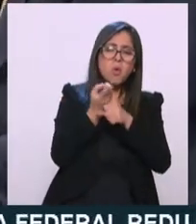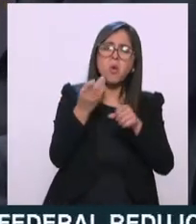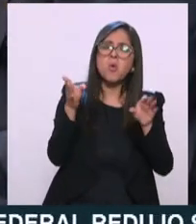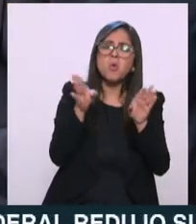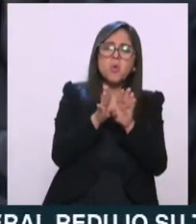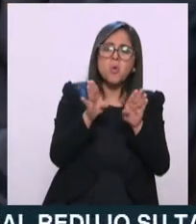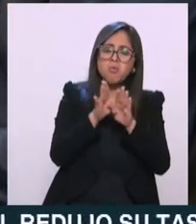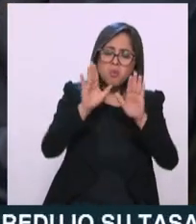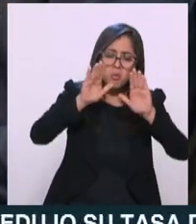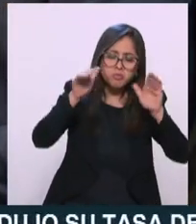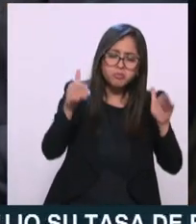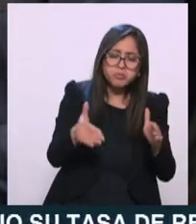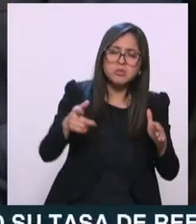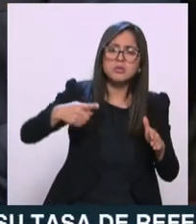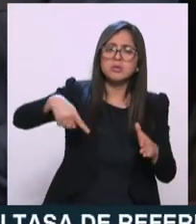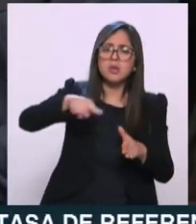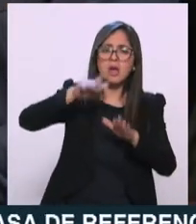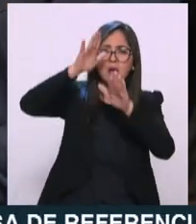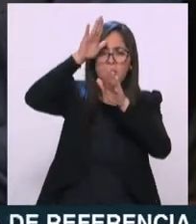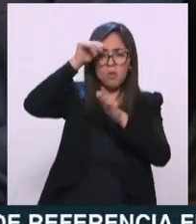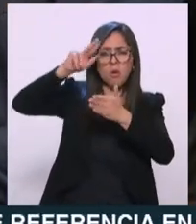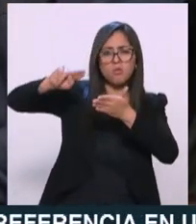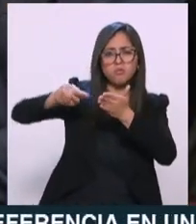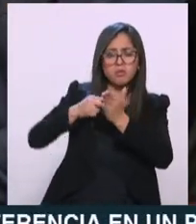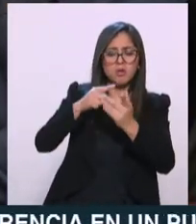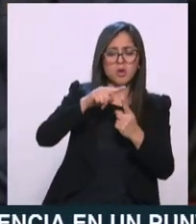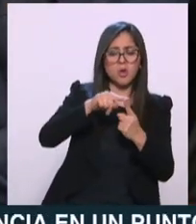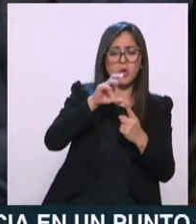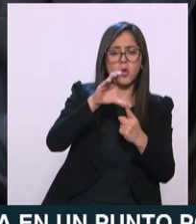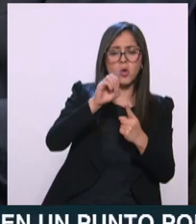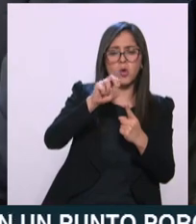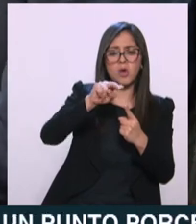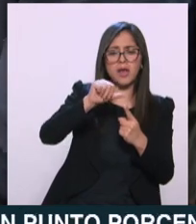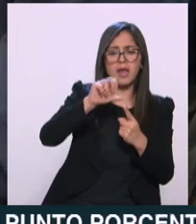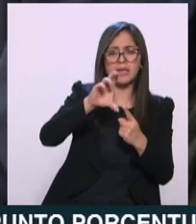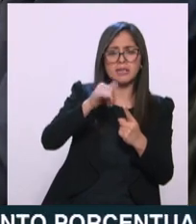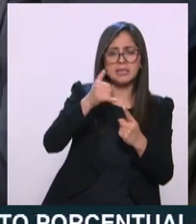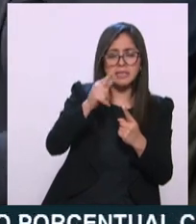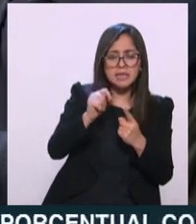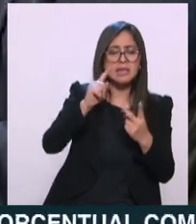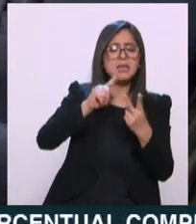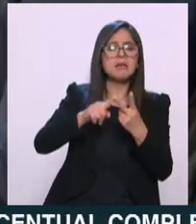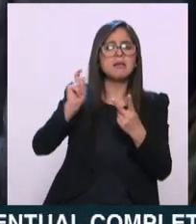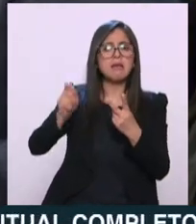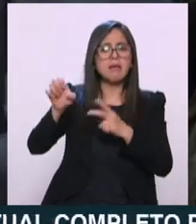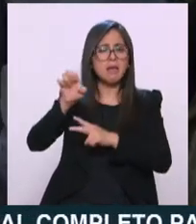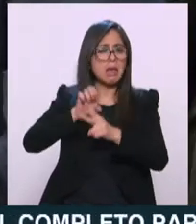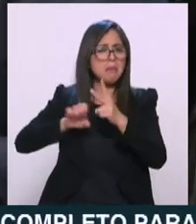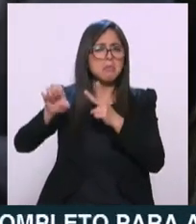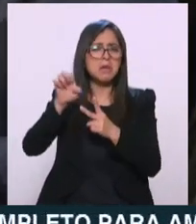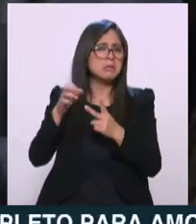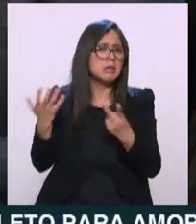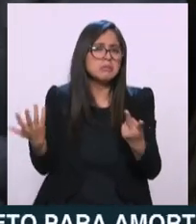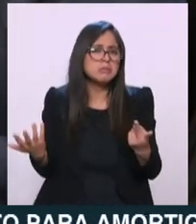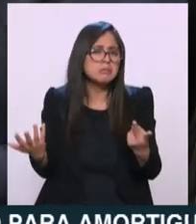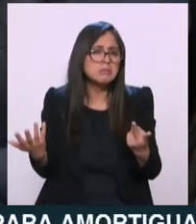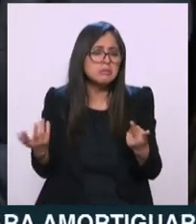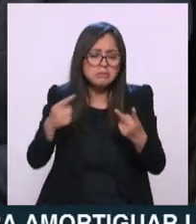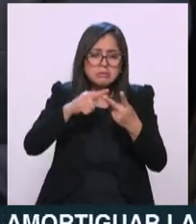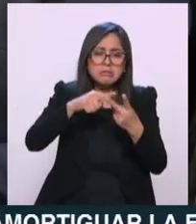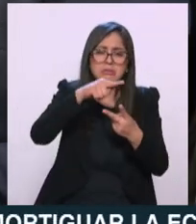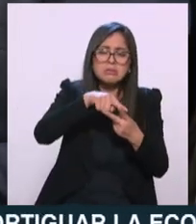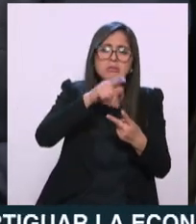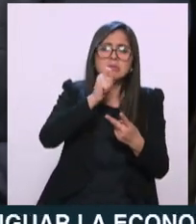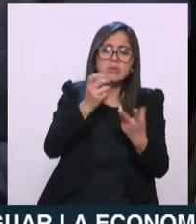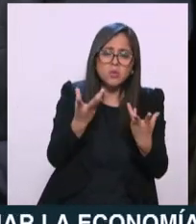en mucho del convenio que se suscribe entre el CONACYT y el Consejo Coordinador Empresarial es decir, doctora, ¿cómo se va a trabajar? ¿cómo se sube